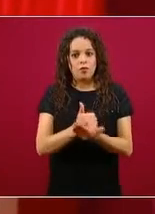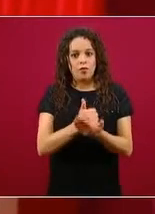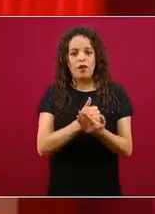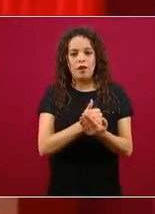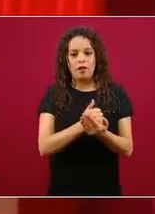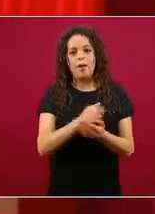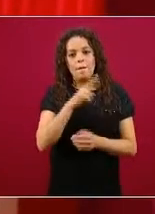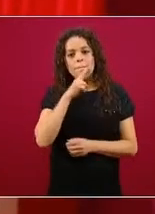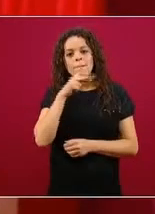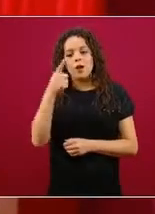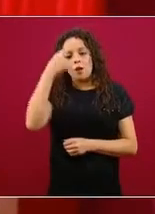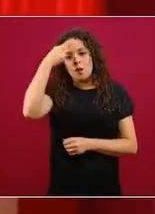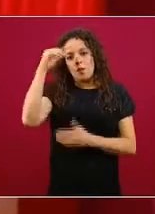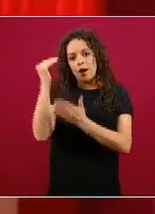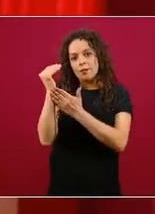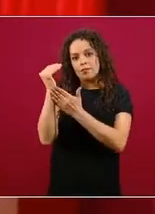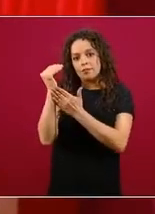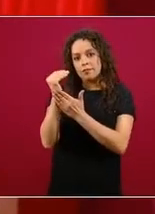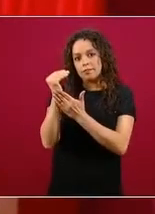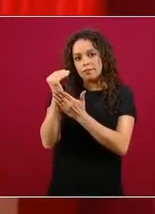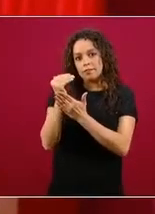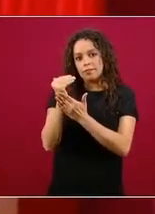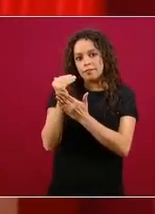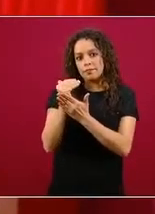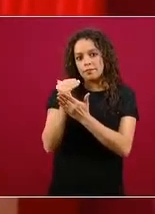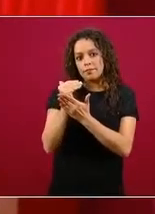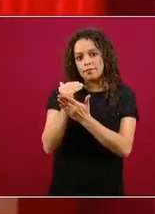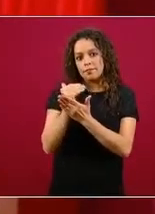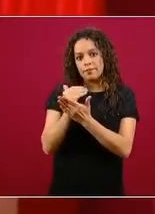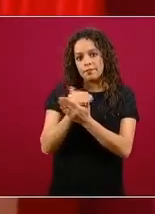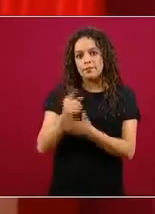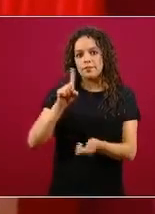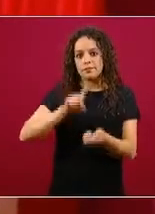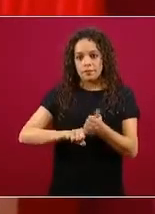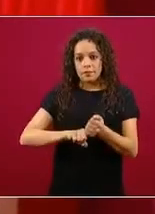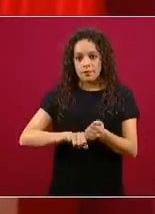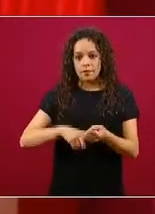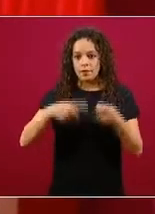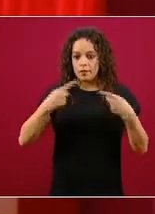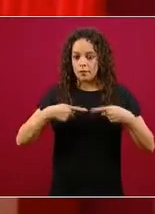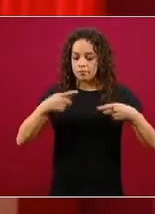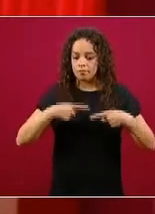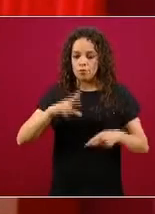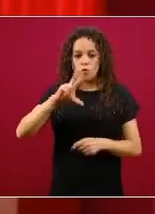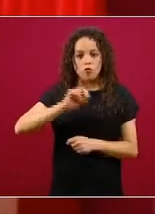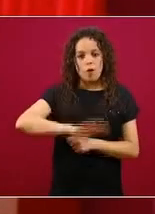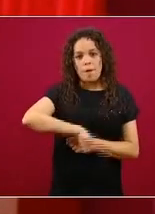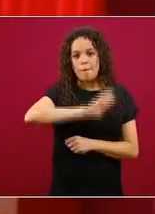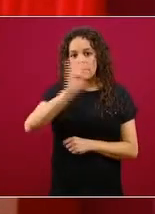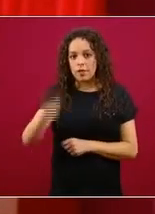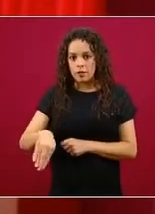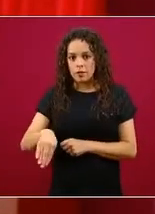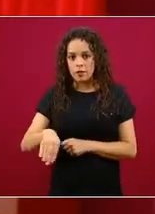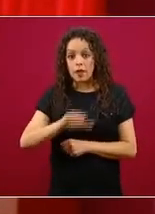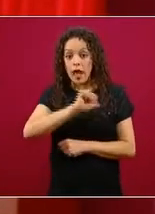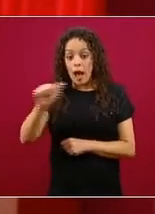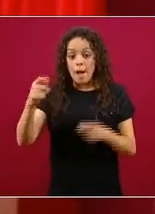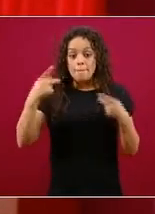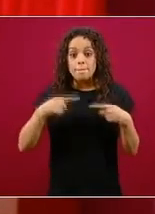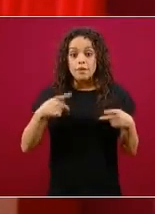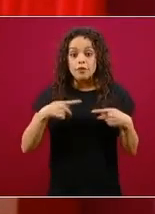la mortalidad de personas graves con covid grave